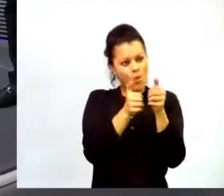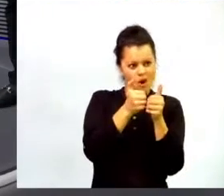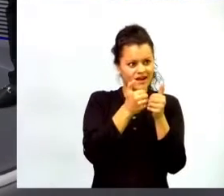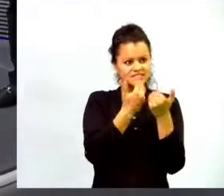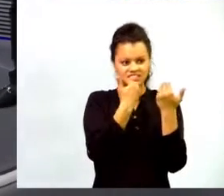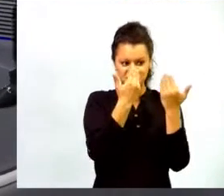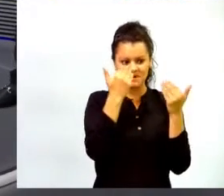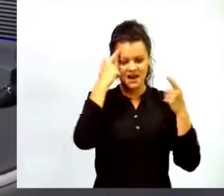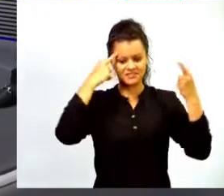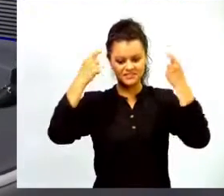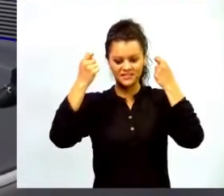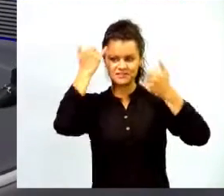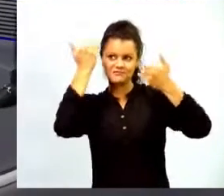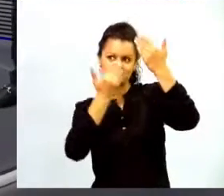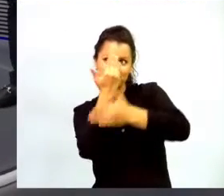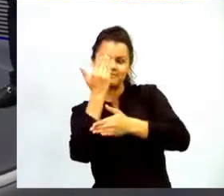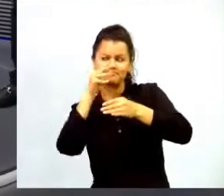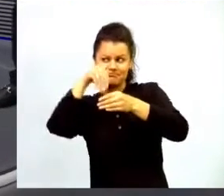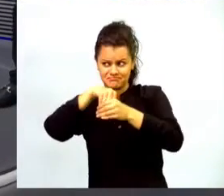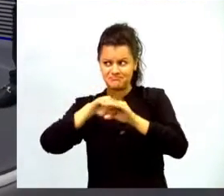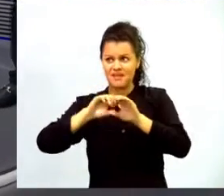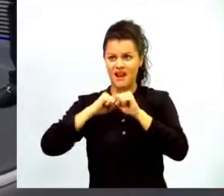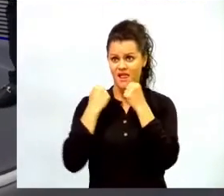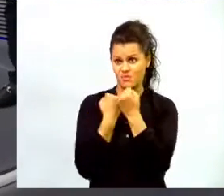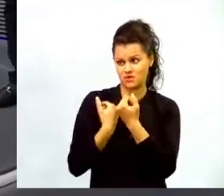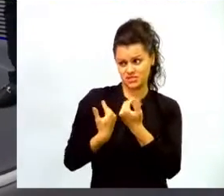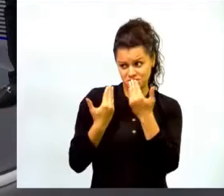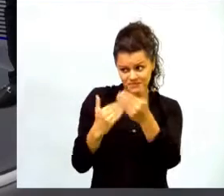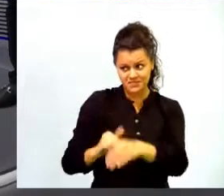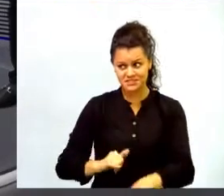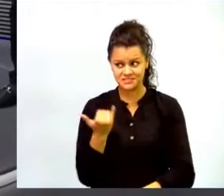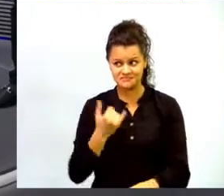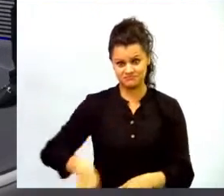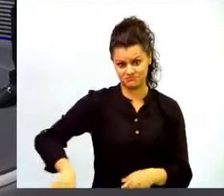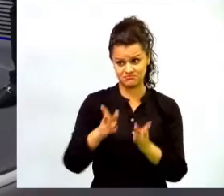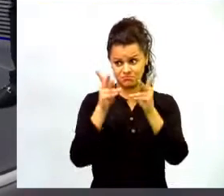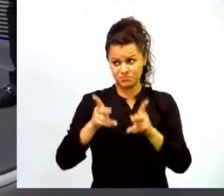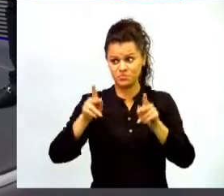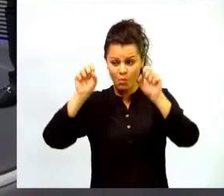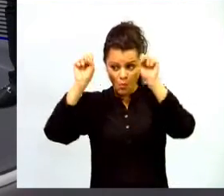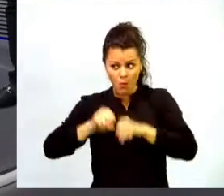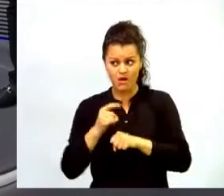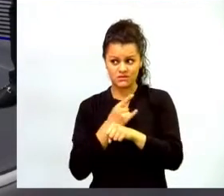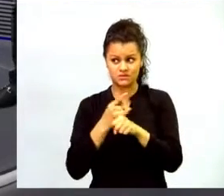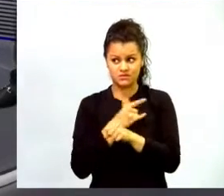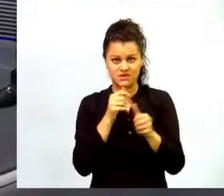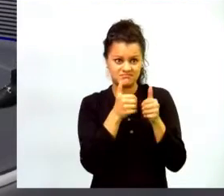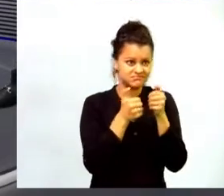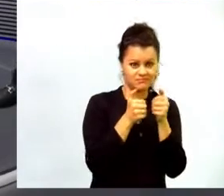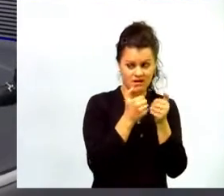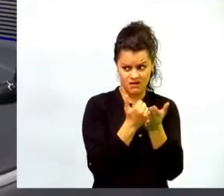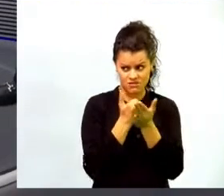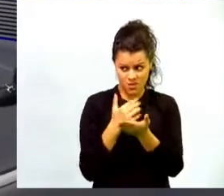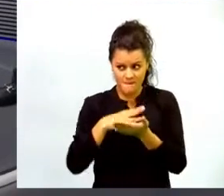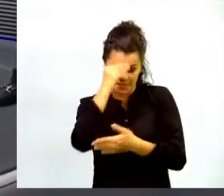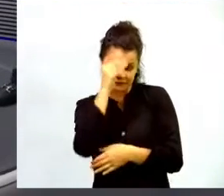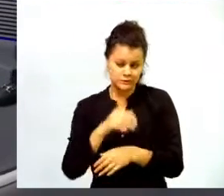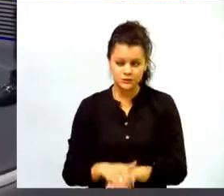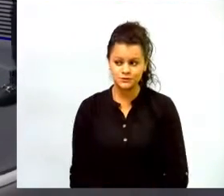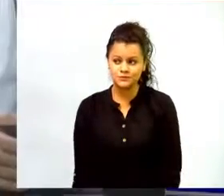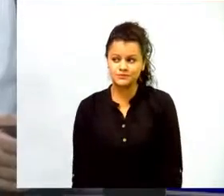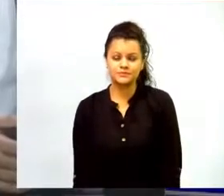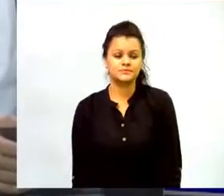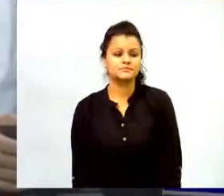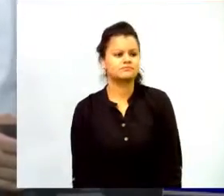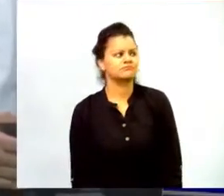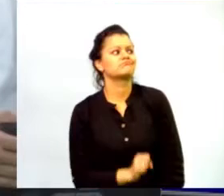como estrategia didáctica en el aula si funciona si deben nuestros estudiantes aprovechar el videojuego para aprender claro que